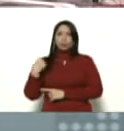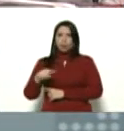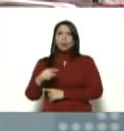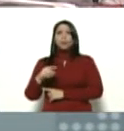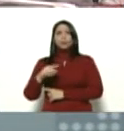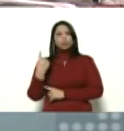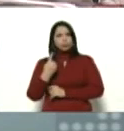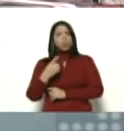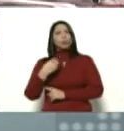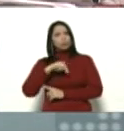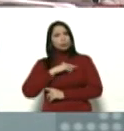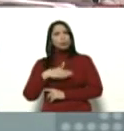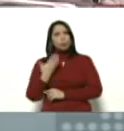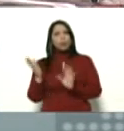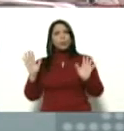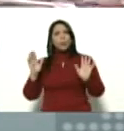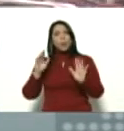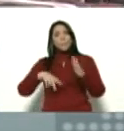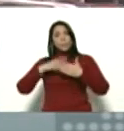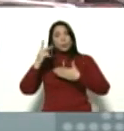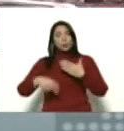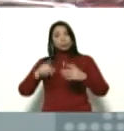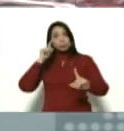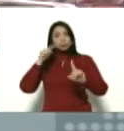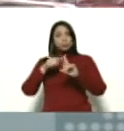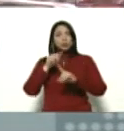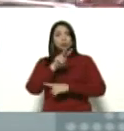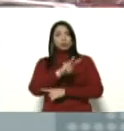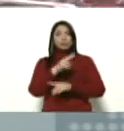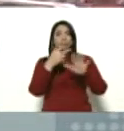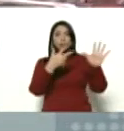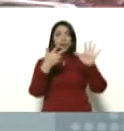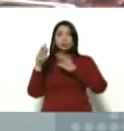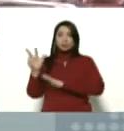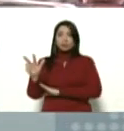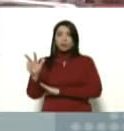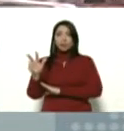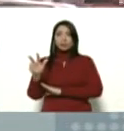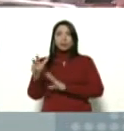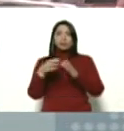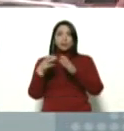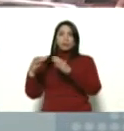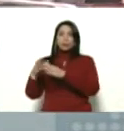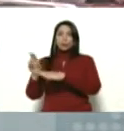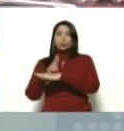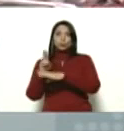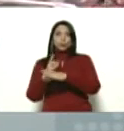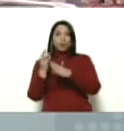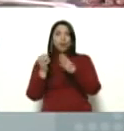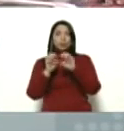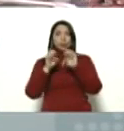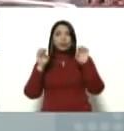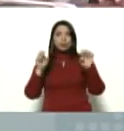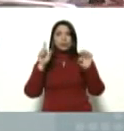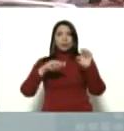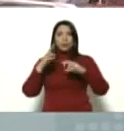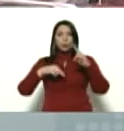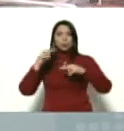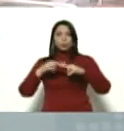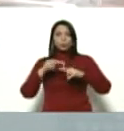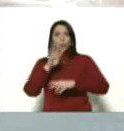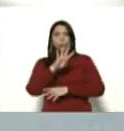la proyección de doscientos ochenta y tres unidades de equipamiento educativo la construcción de